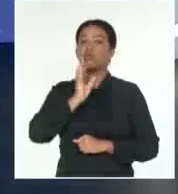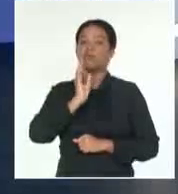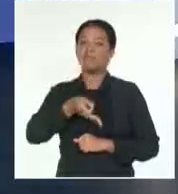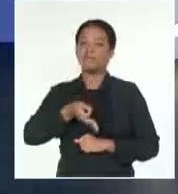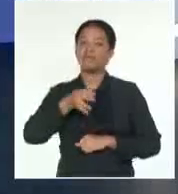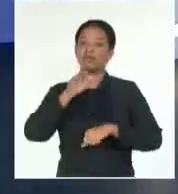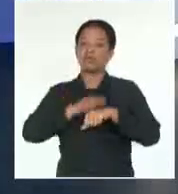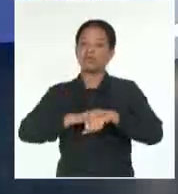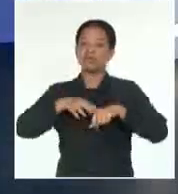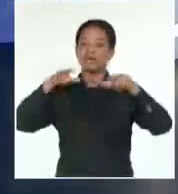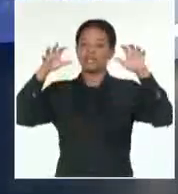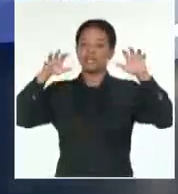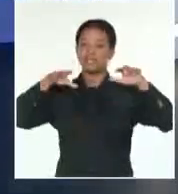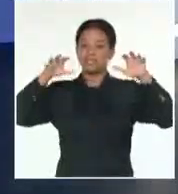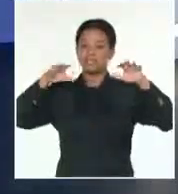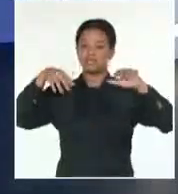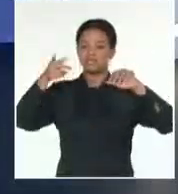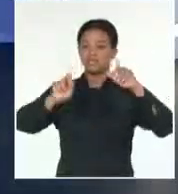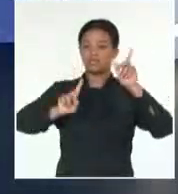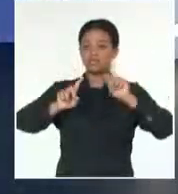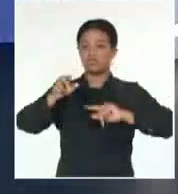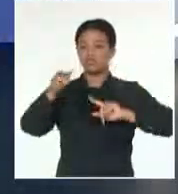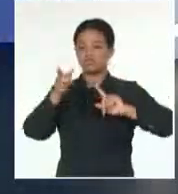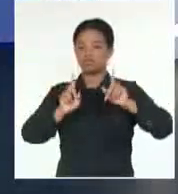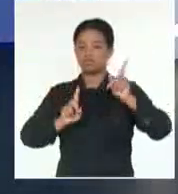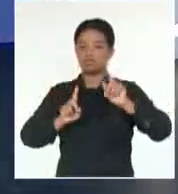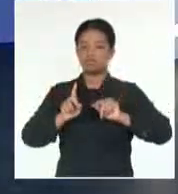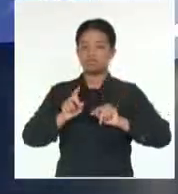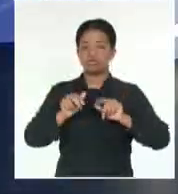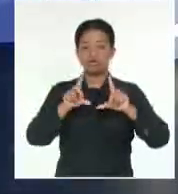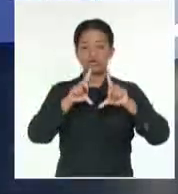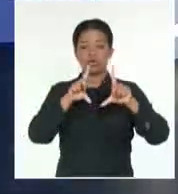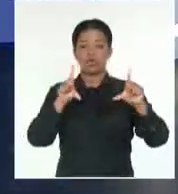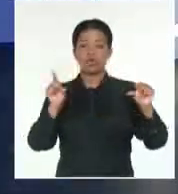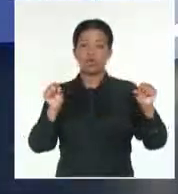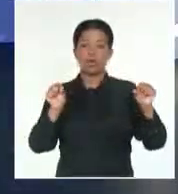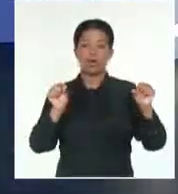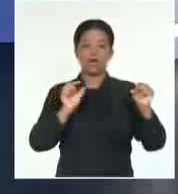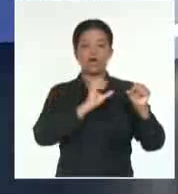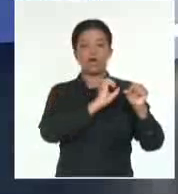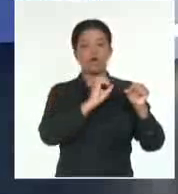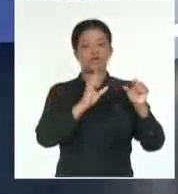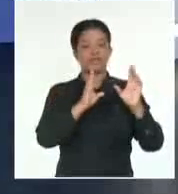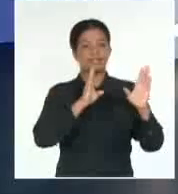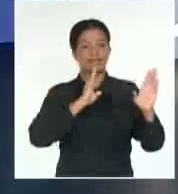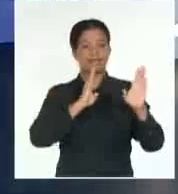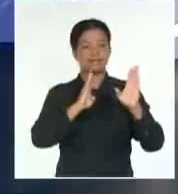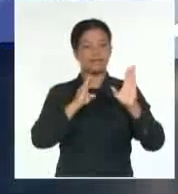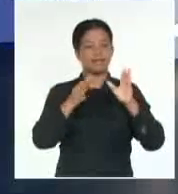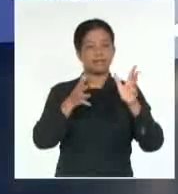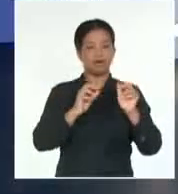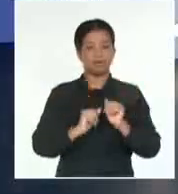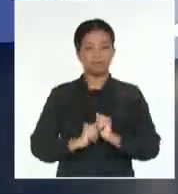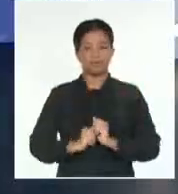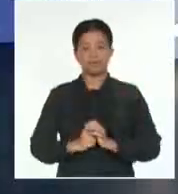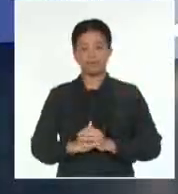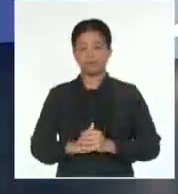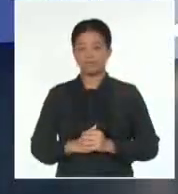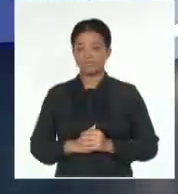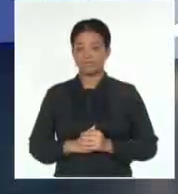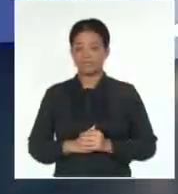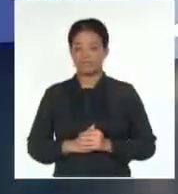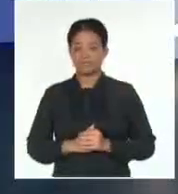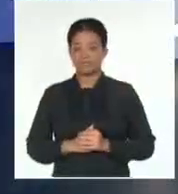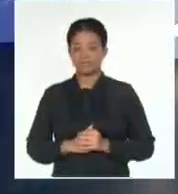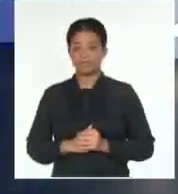eléctricas fundamentalmente en toda la mitad occidental de nuestro país y por supuesto también alguna en la